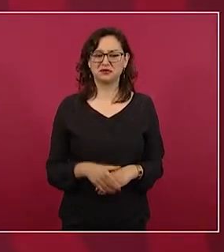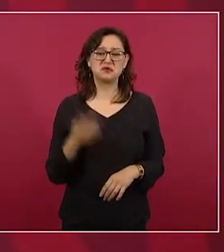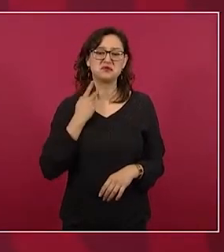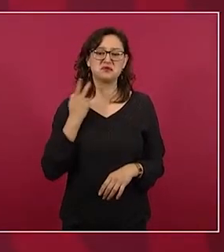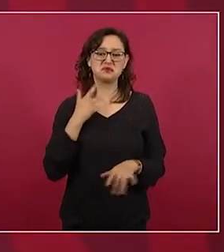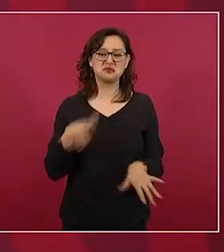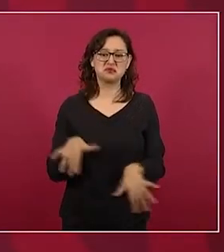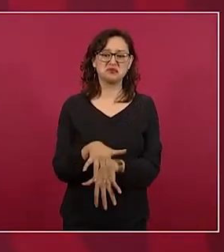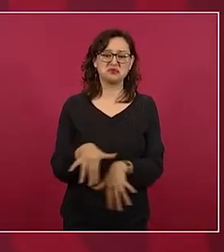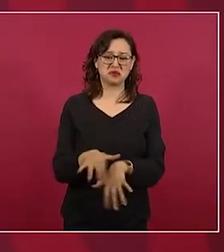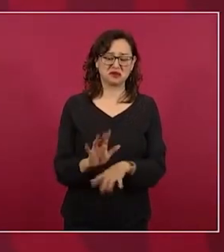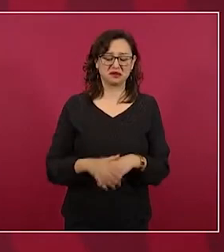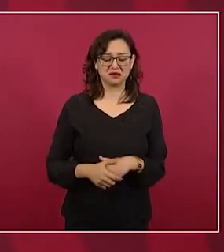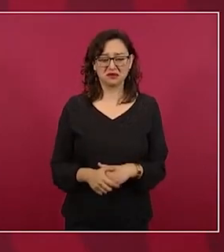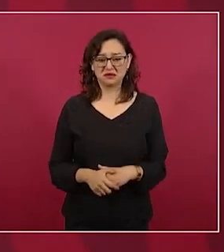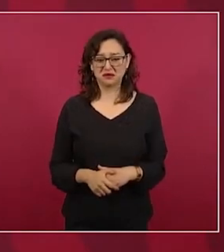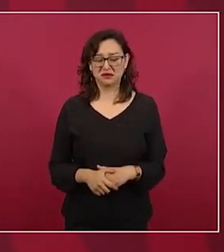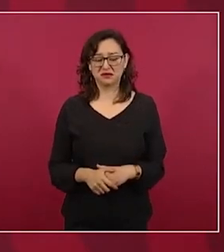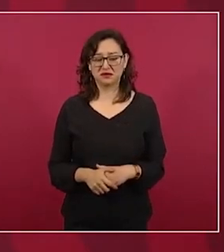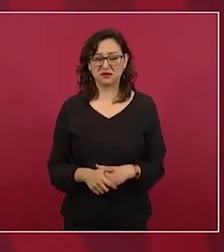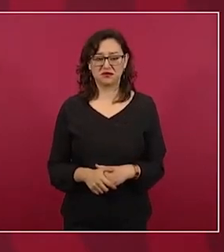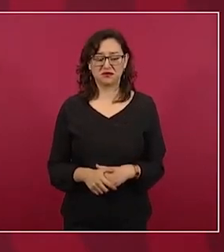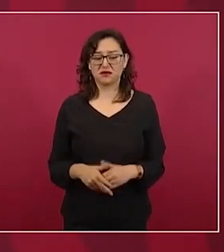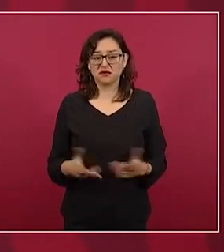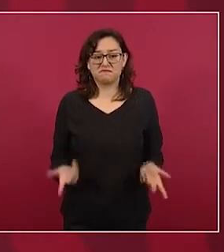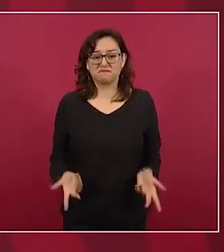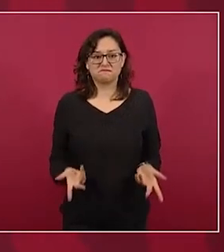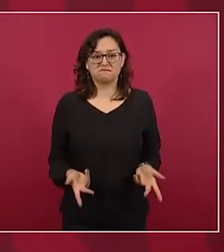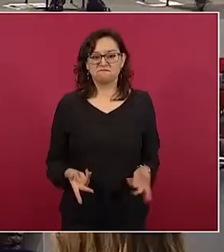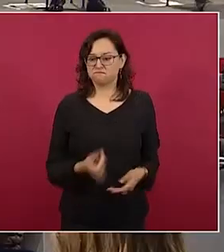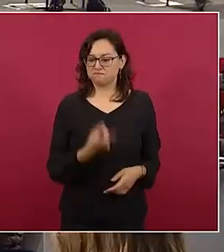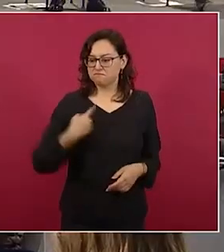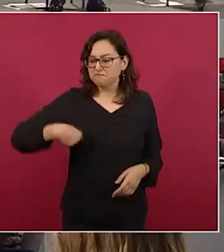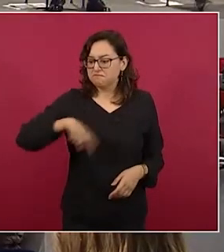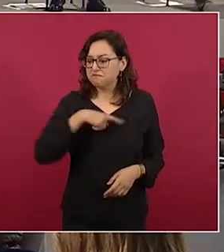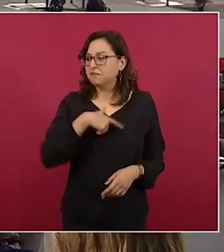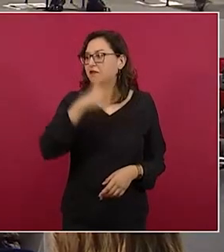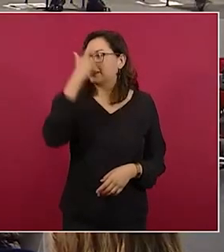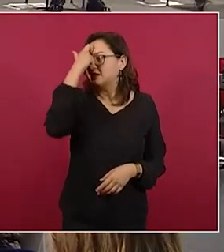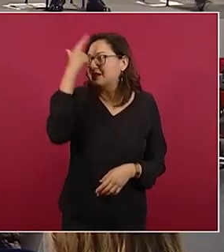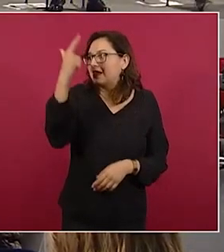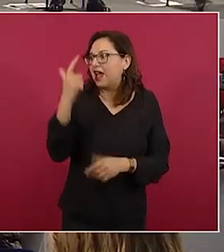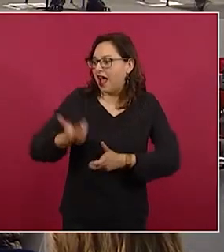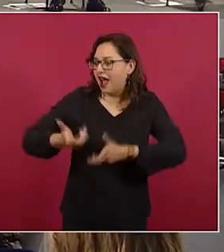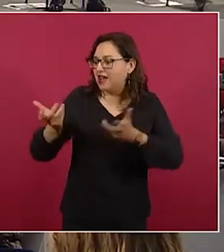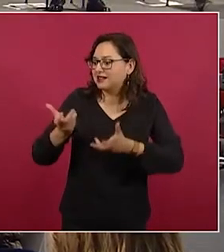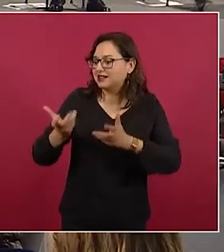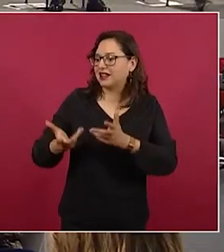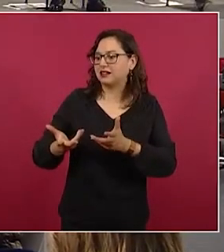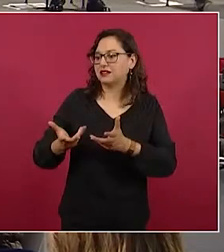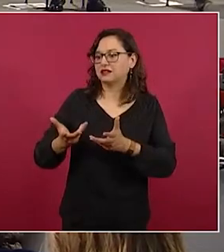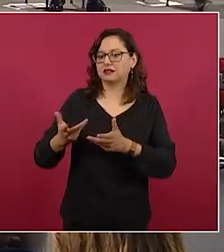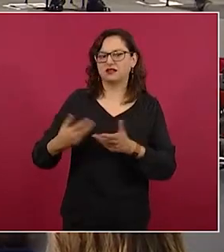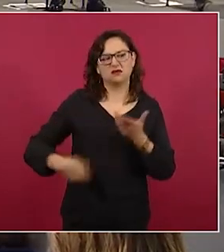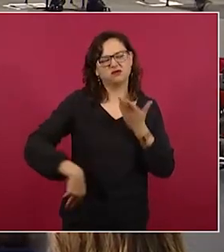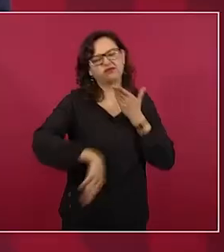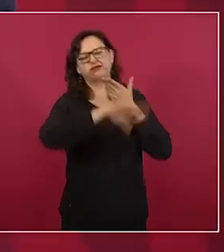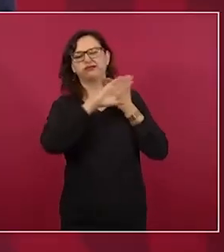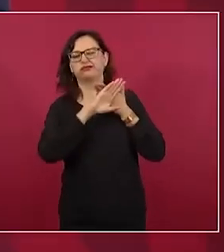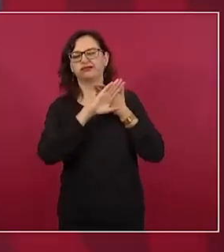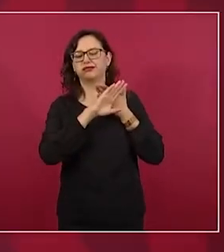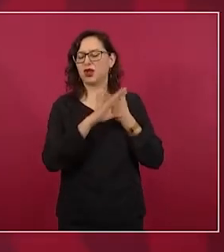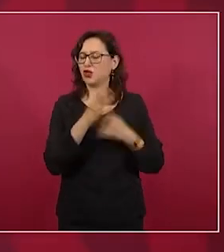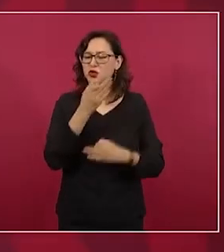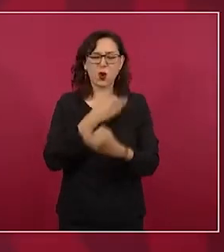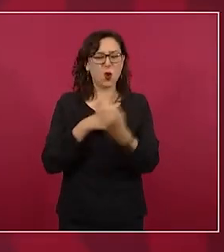porque todo lo que hacemos lo quieren bloquear,